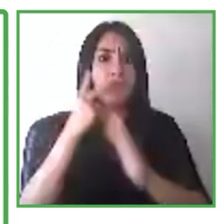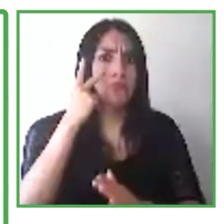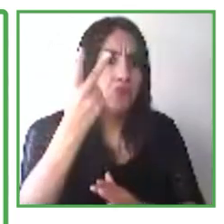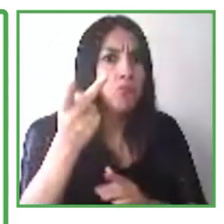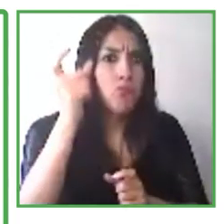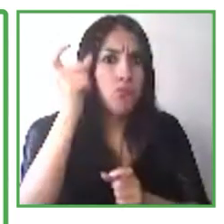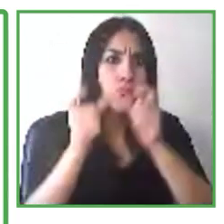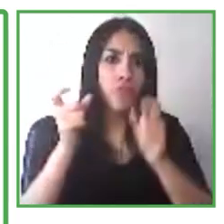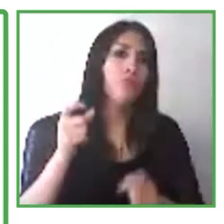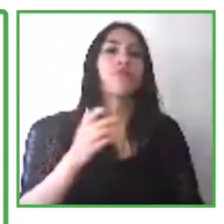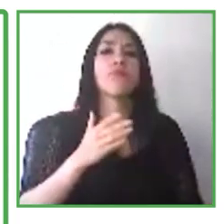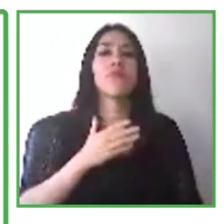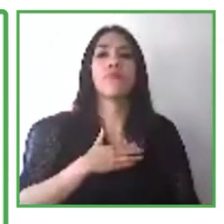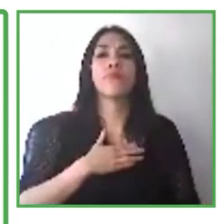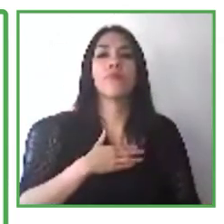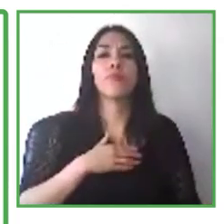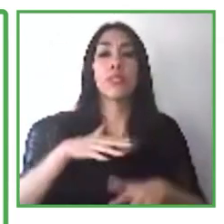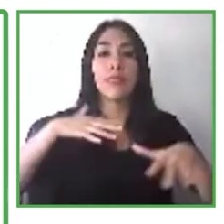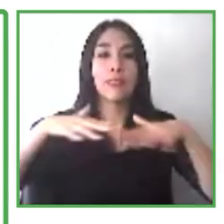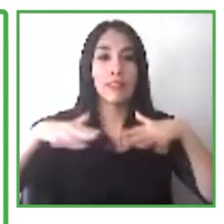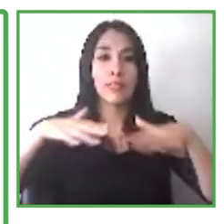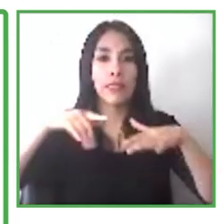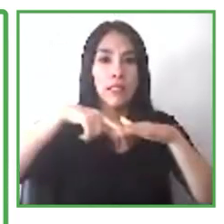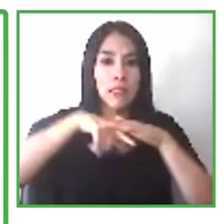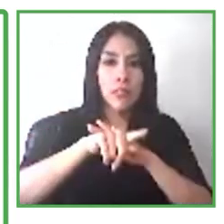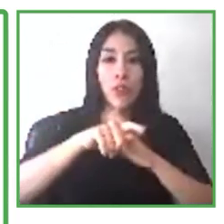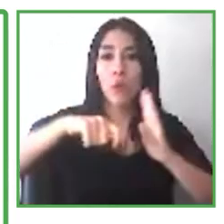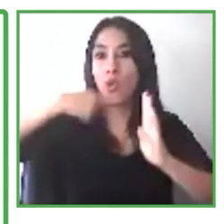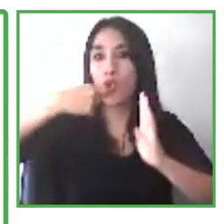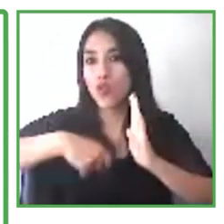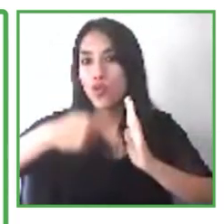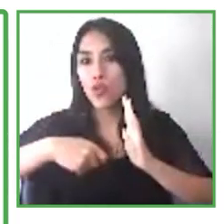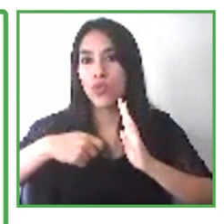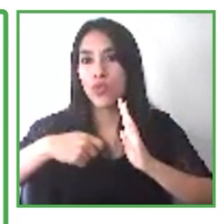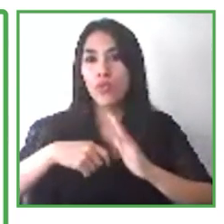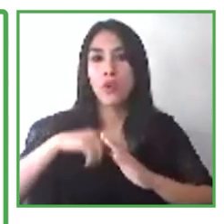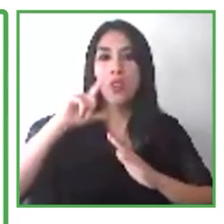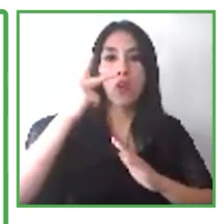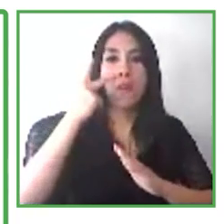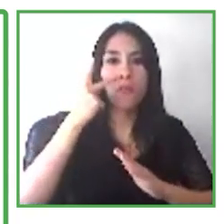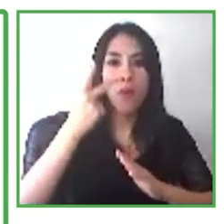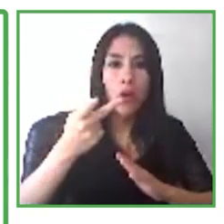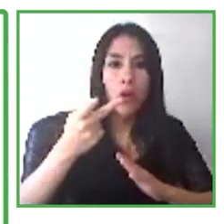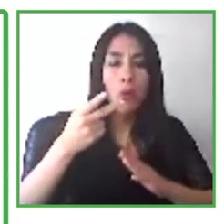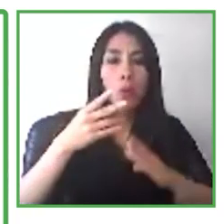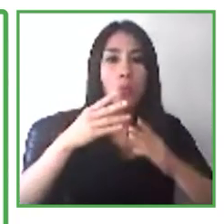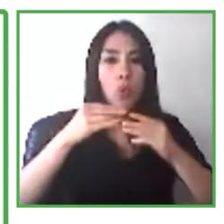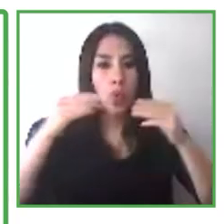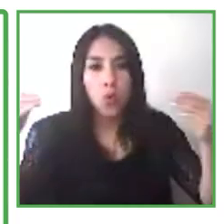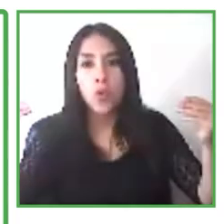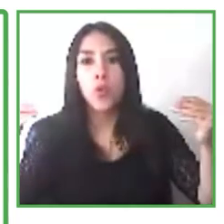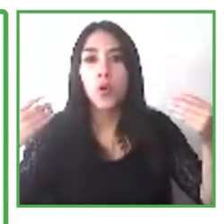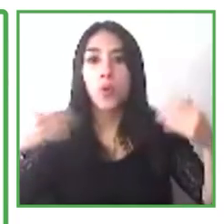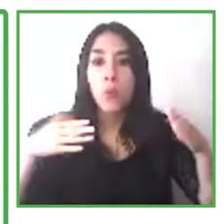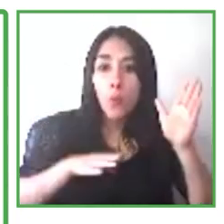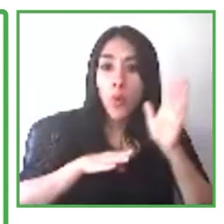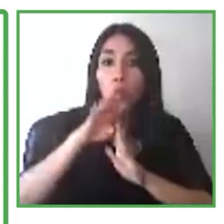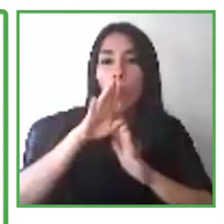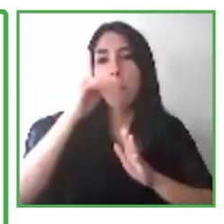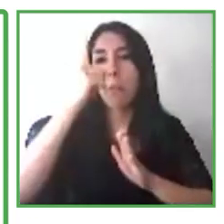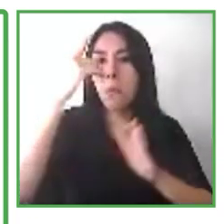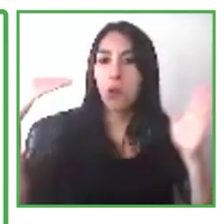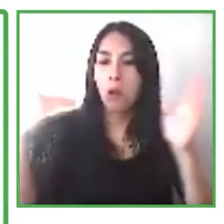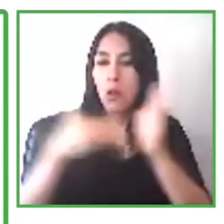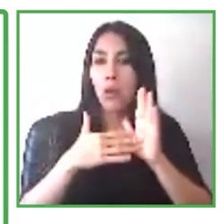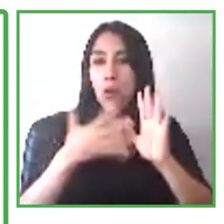y nos hemos beneficiado mucho. Más o menos 1.100 participantes con discapacidades han sido beneficiados y casi